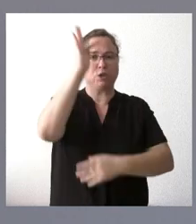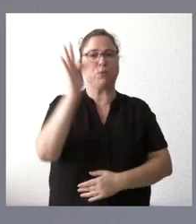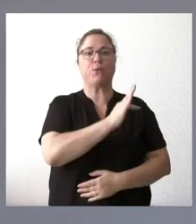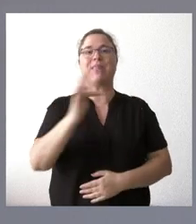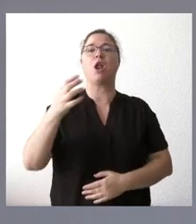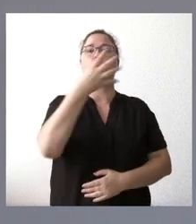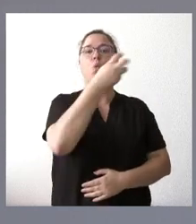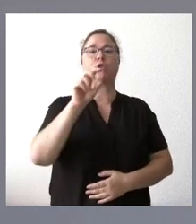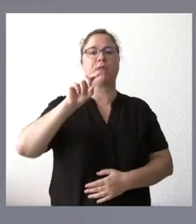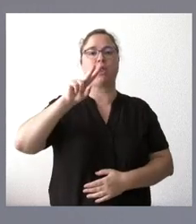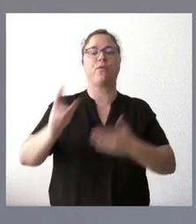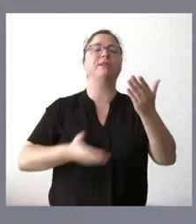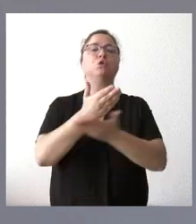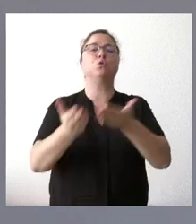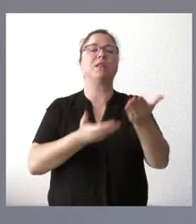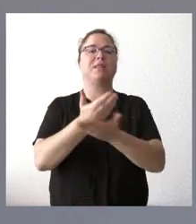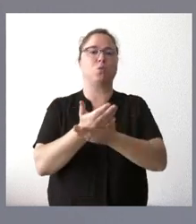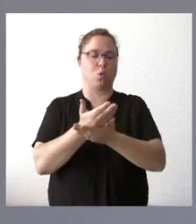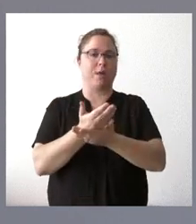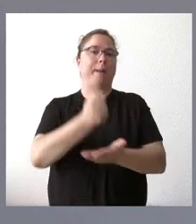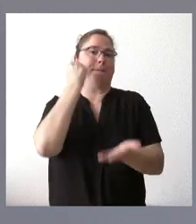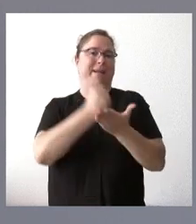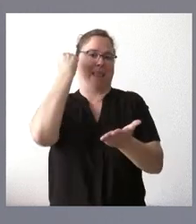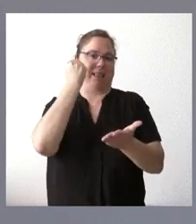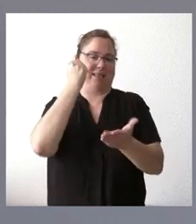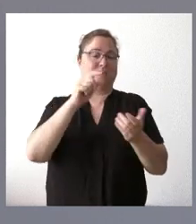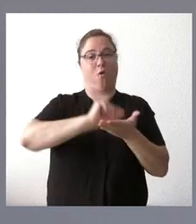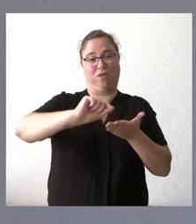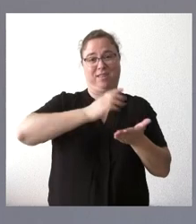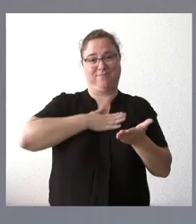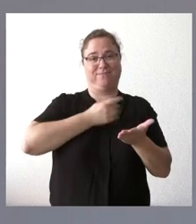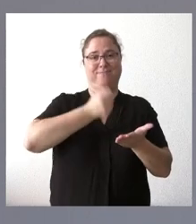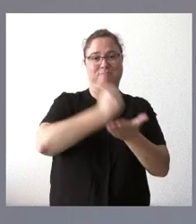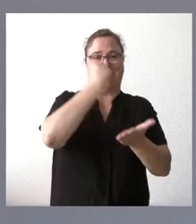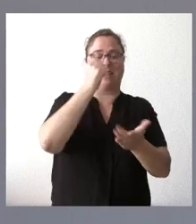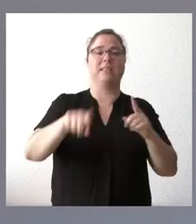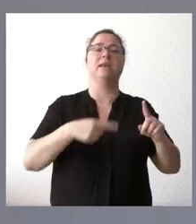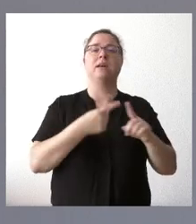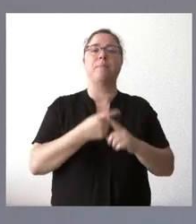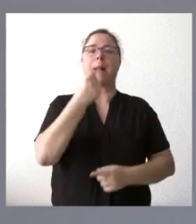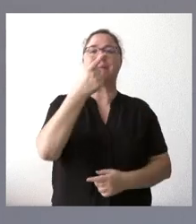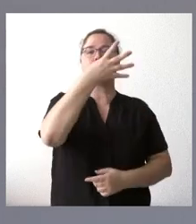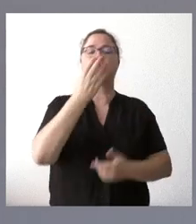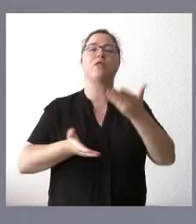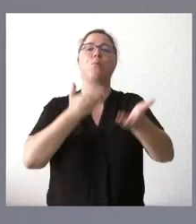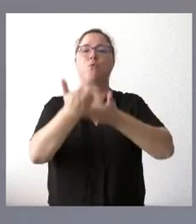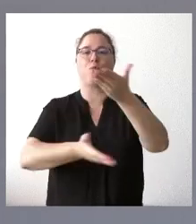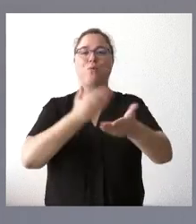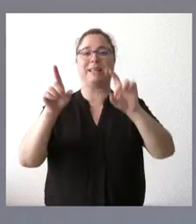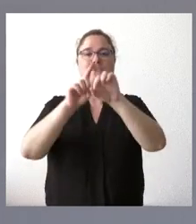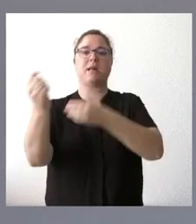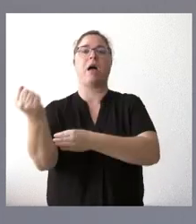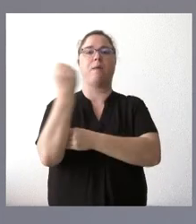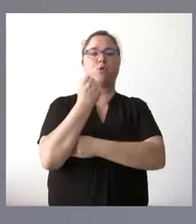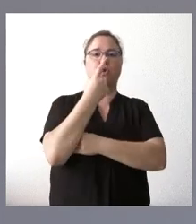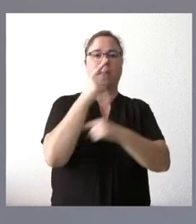412 solicitudes de patentes ante la Oficina Española de Patentes y más de 1.900 propuestas con empresas de programas en apoyo a I más de más